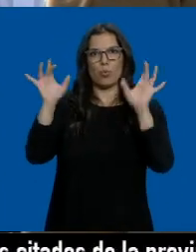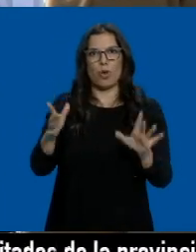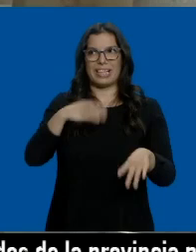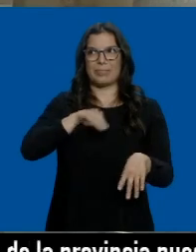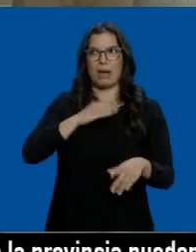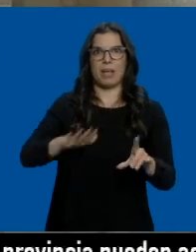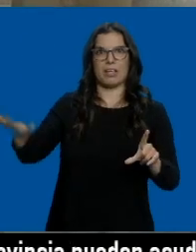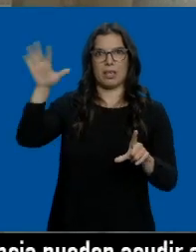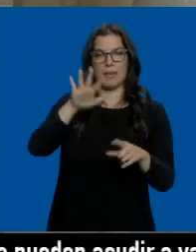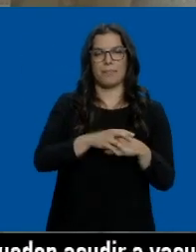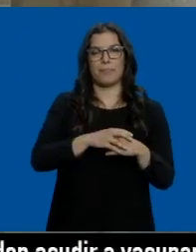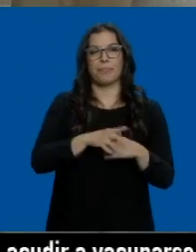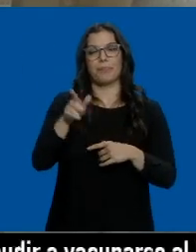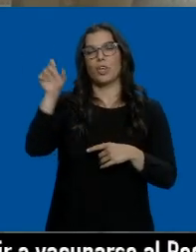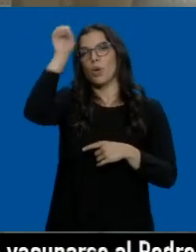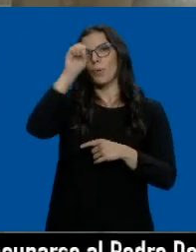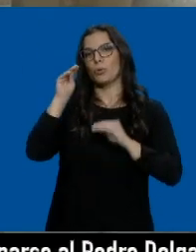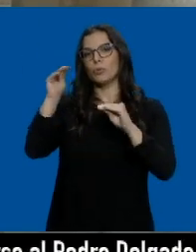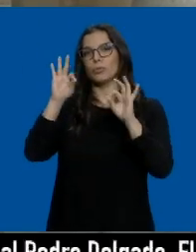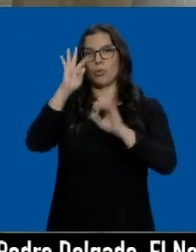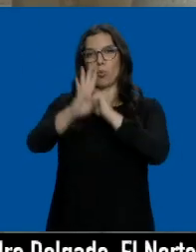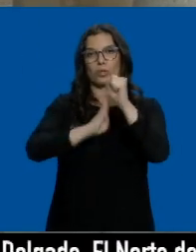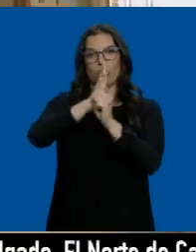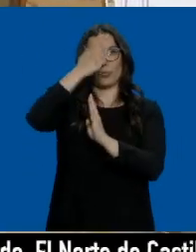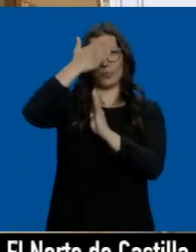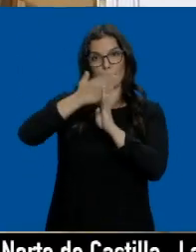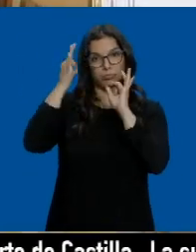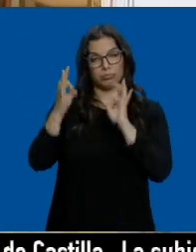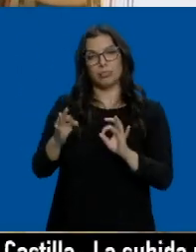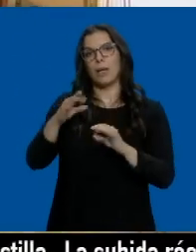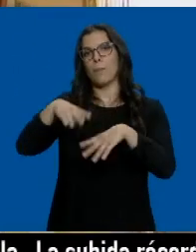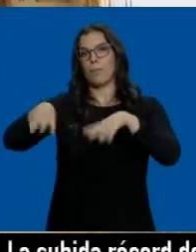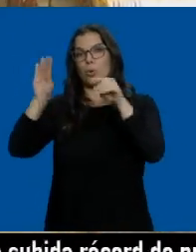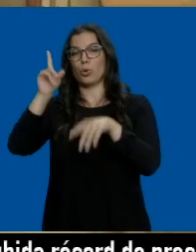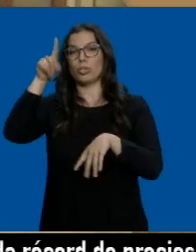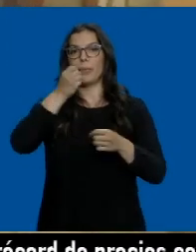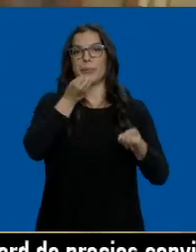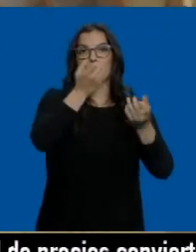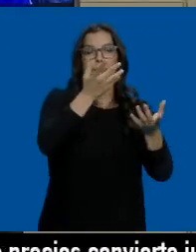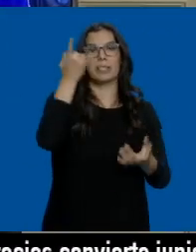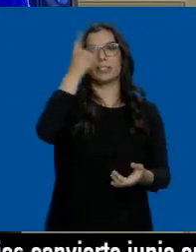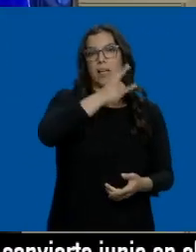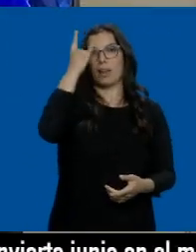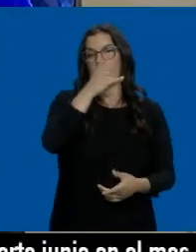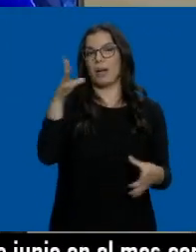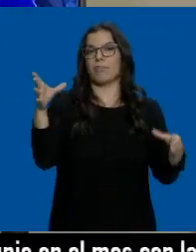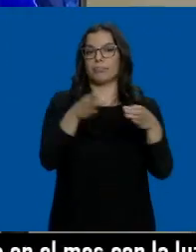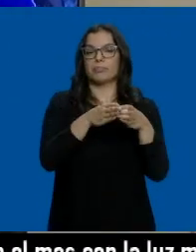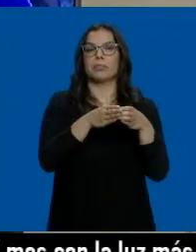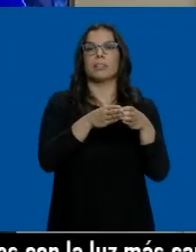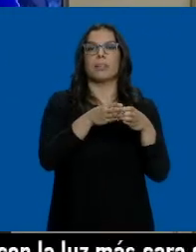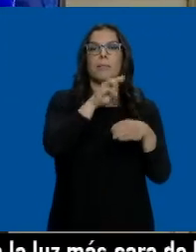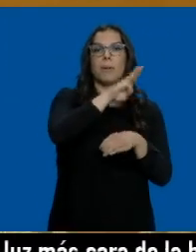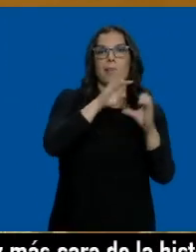conjunto de España. Así han valorado el ecuador de la legislatura en Burgos. Y mismo mensaje de unidad en Salamanca, donde el pacto es PP